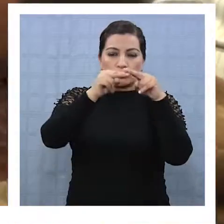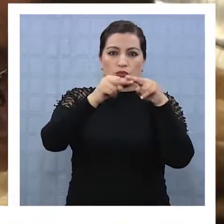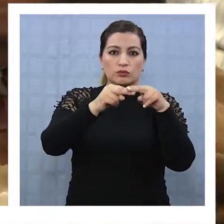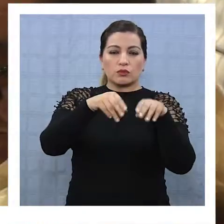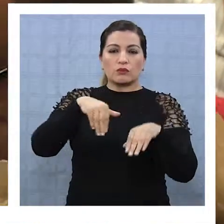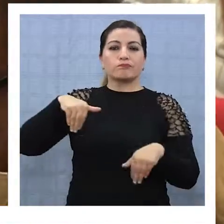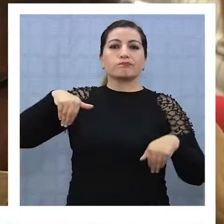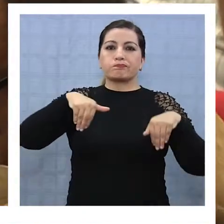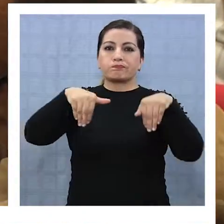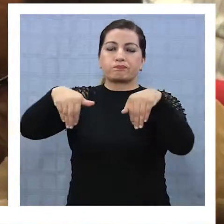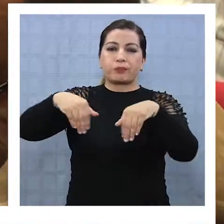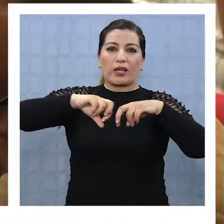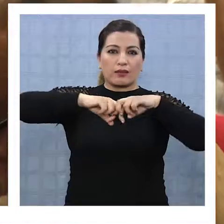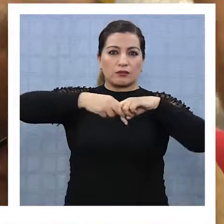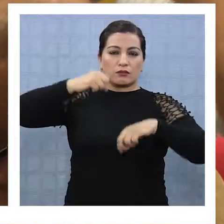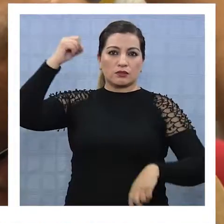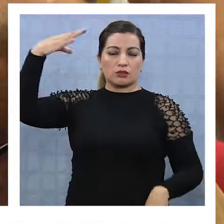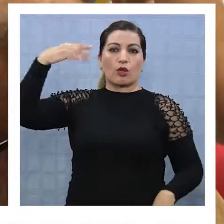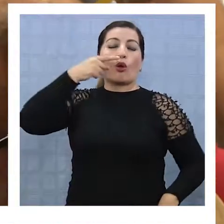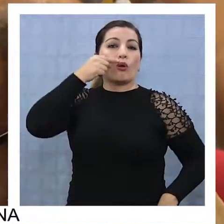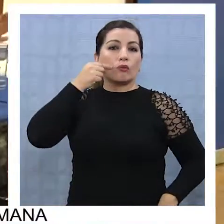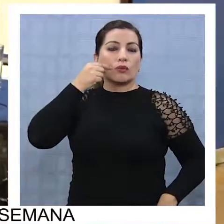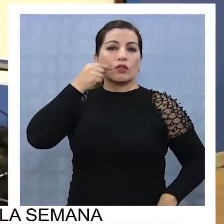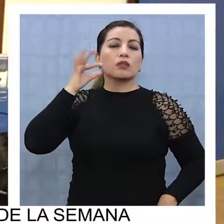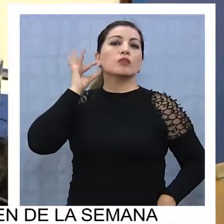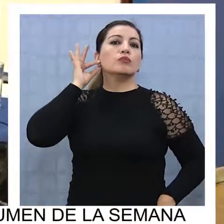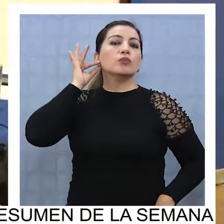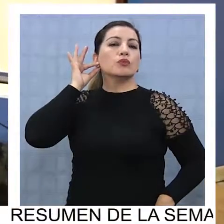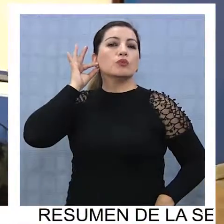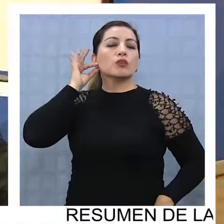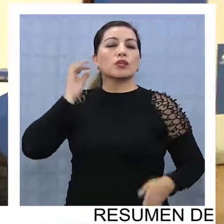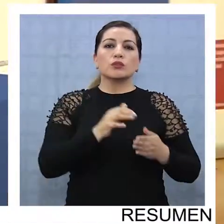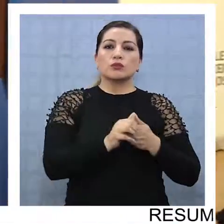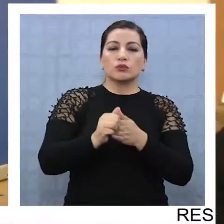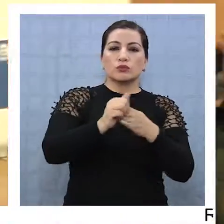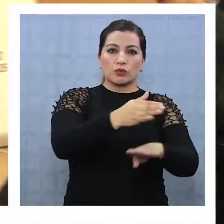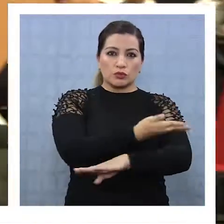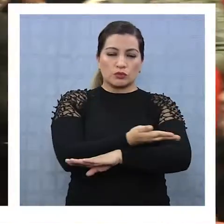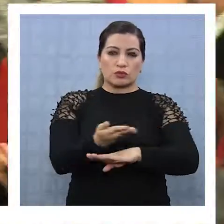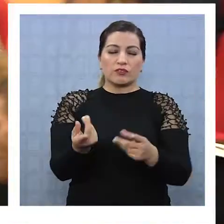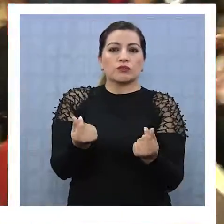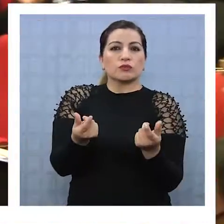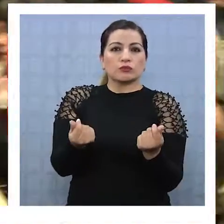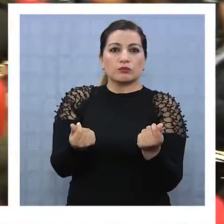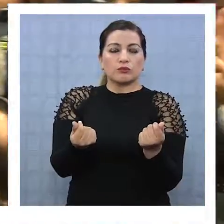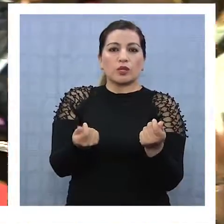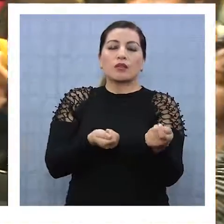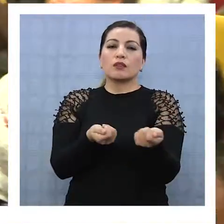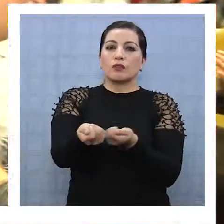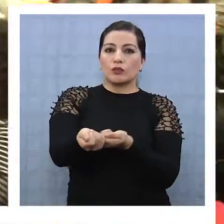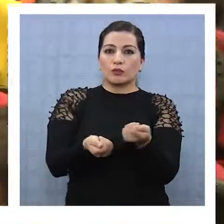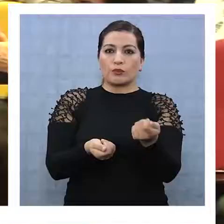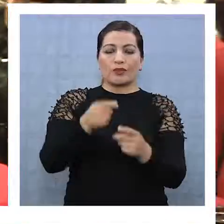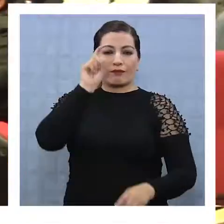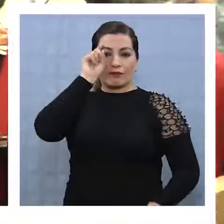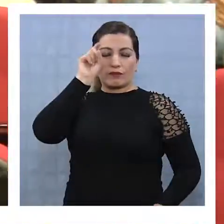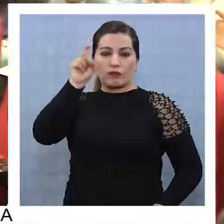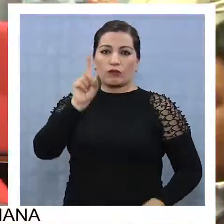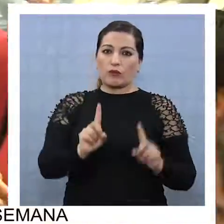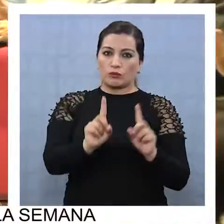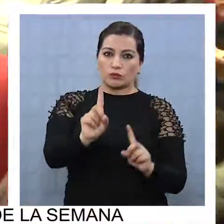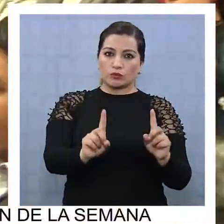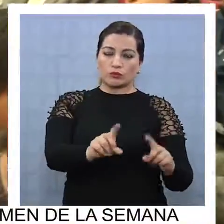construcción, transporte y electricidad para los hombres y mujeres en turismo, servicios financieros y comercio